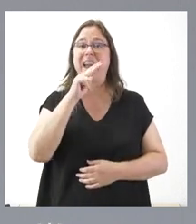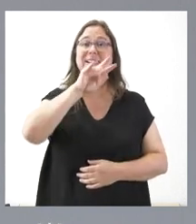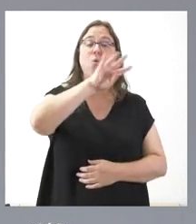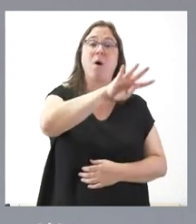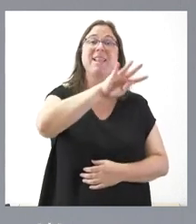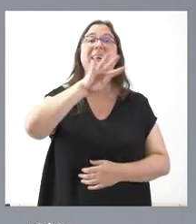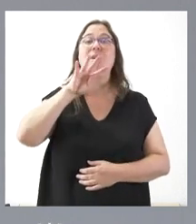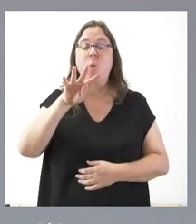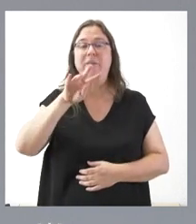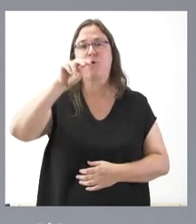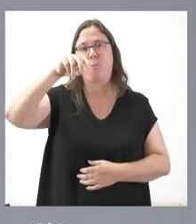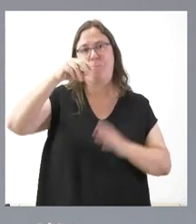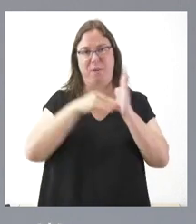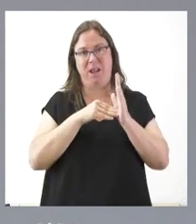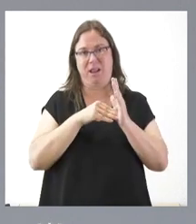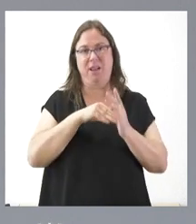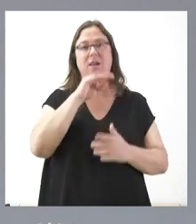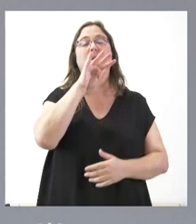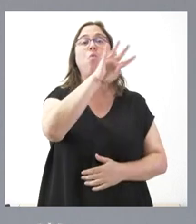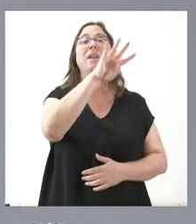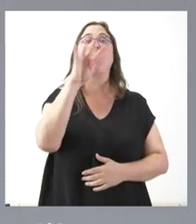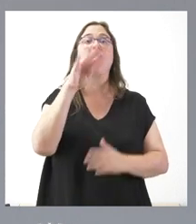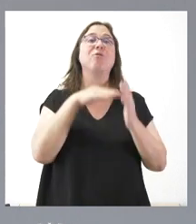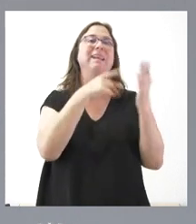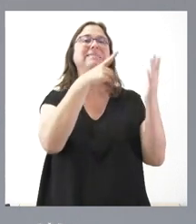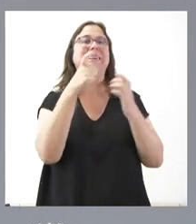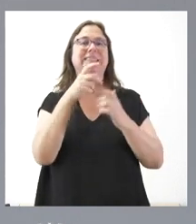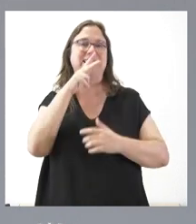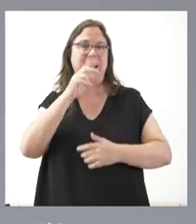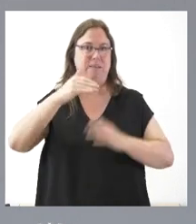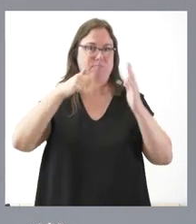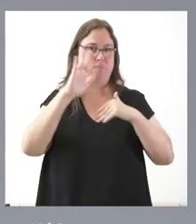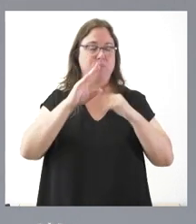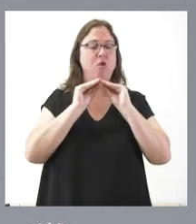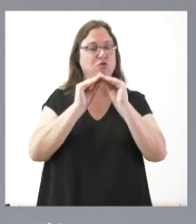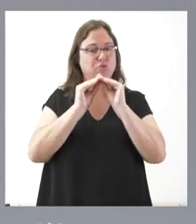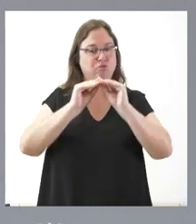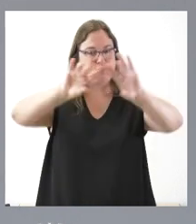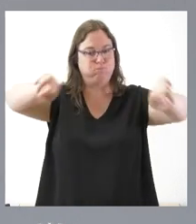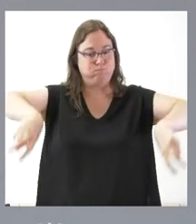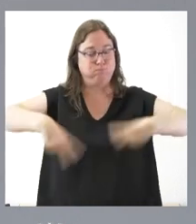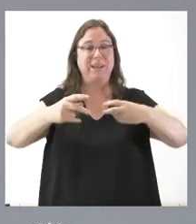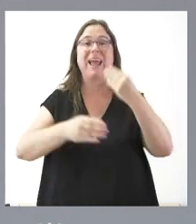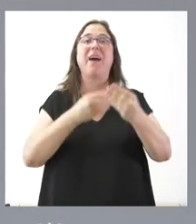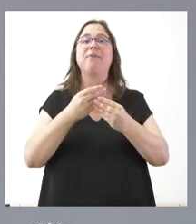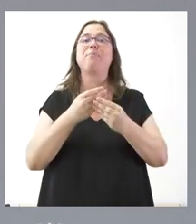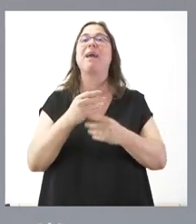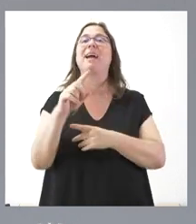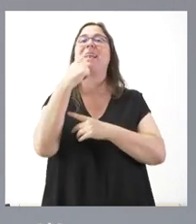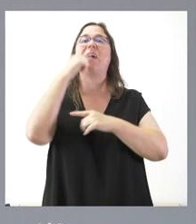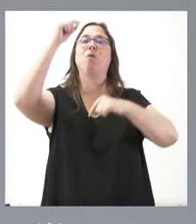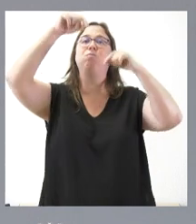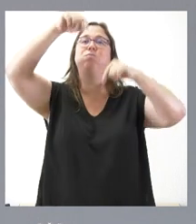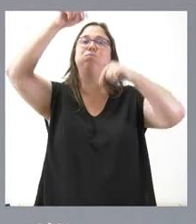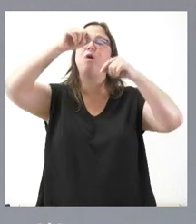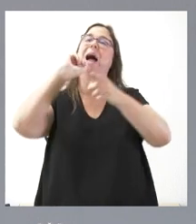.000 hectáreas, más de 44.600 hectáreas. Con la ejecución de esta actuación se transforma el riego por gravedad en riego por